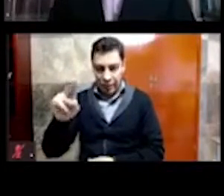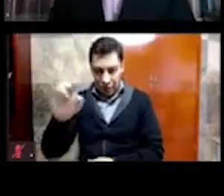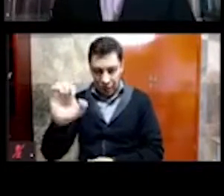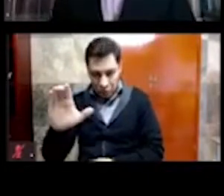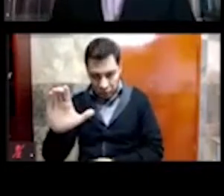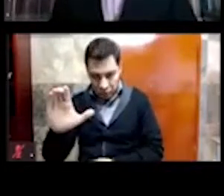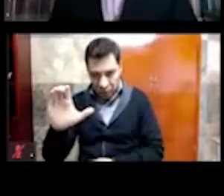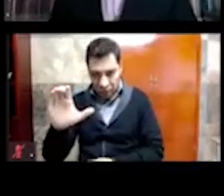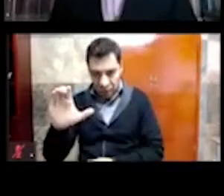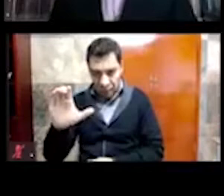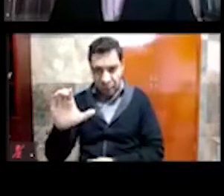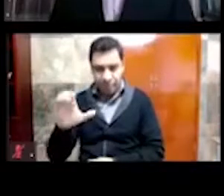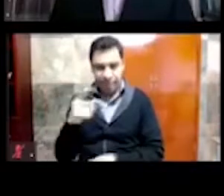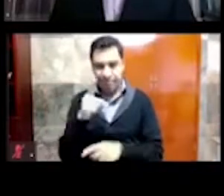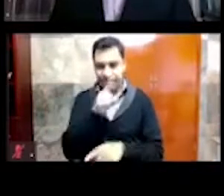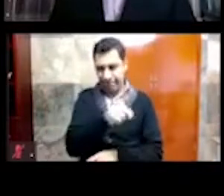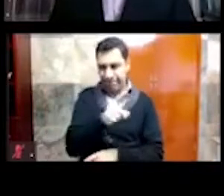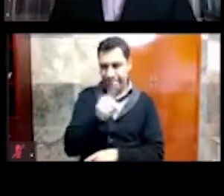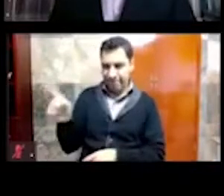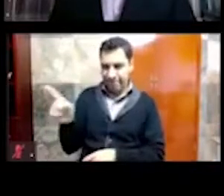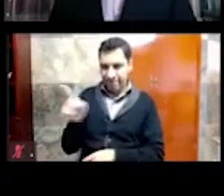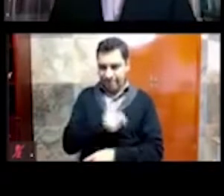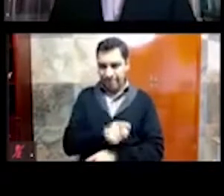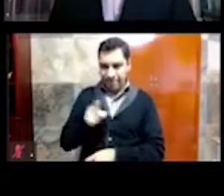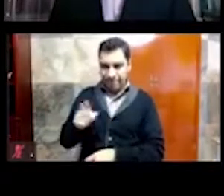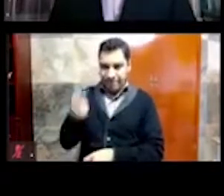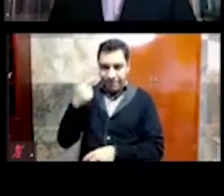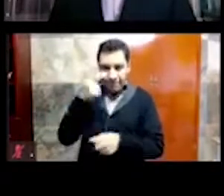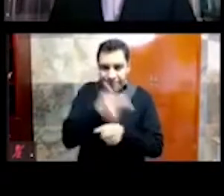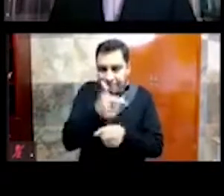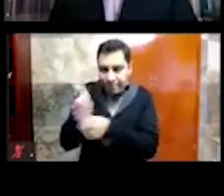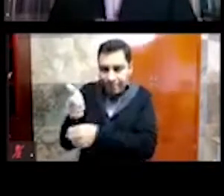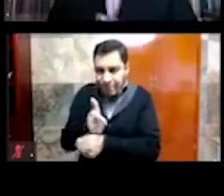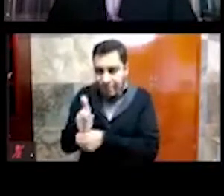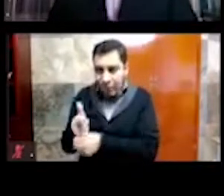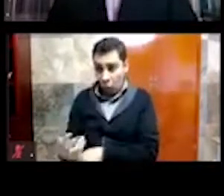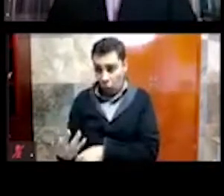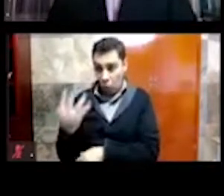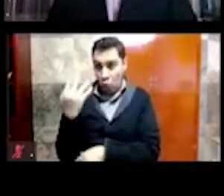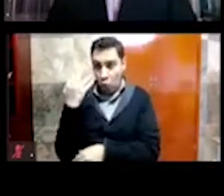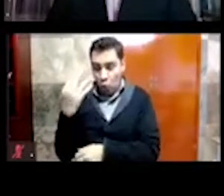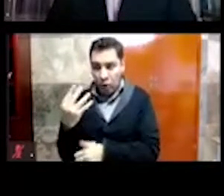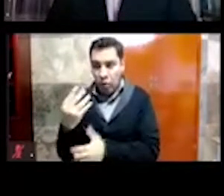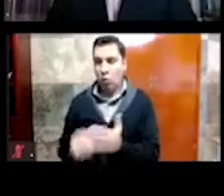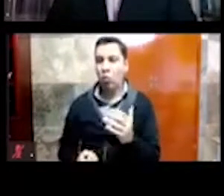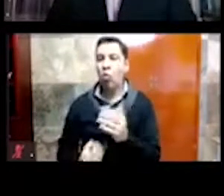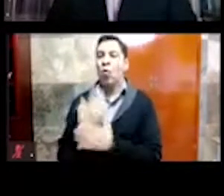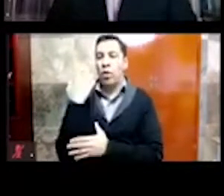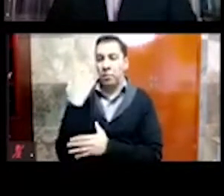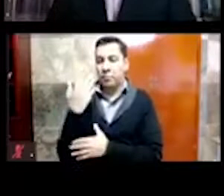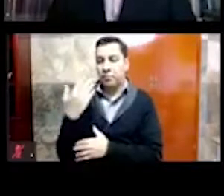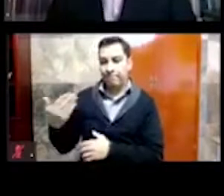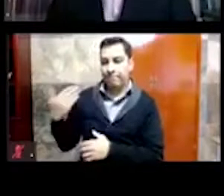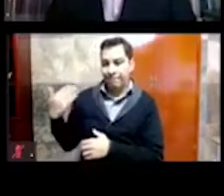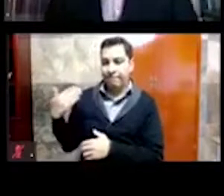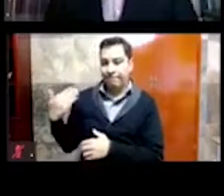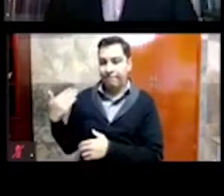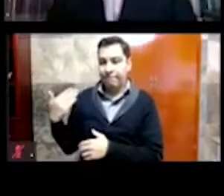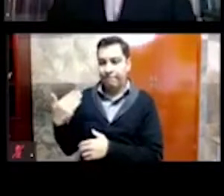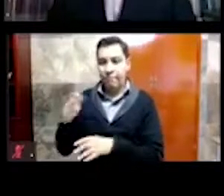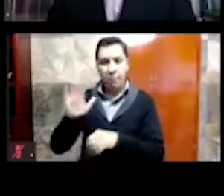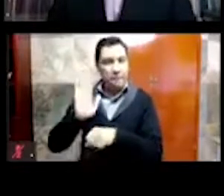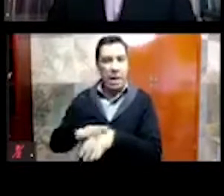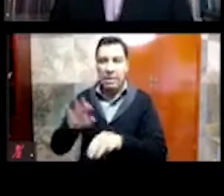que fue encontrada sobre la calle de Santa Teresa, y que, pues, son algunos de los hallazgos más